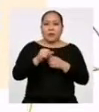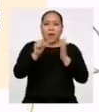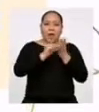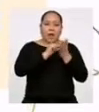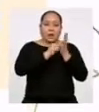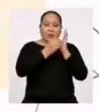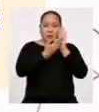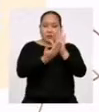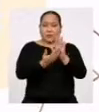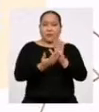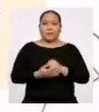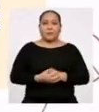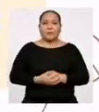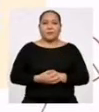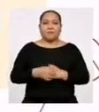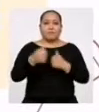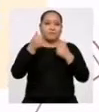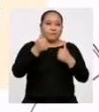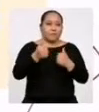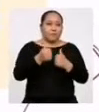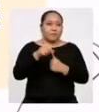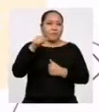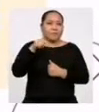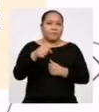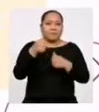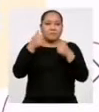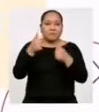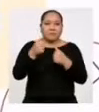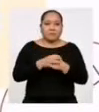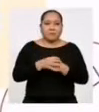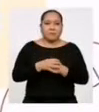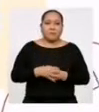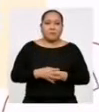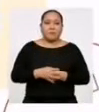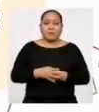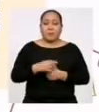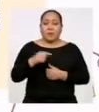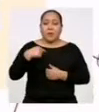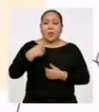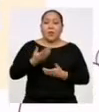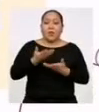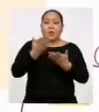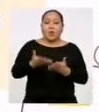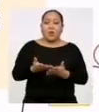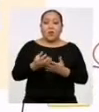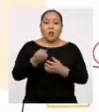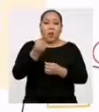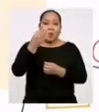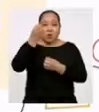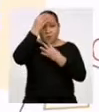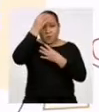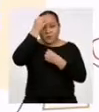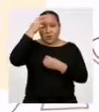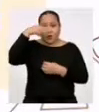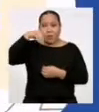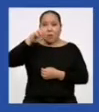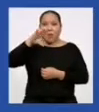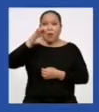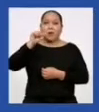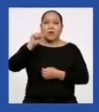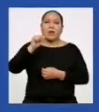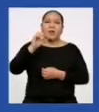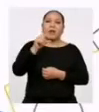Muy bien Yeremis Vas por buen camino Acá te paso los datos de la marca de clase y la frecuencia